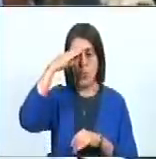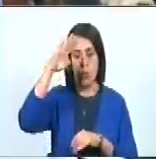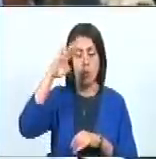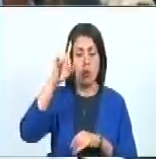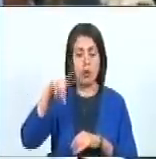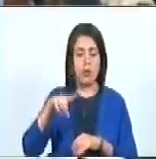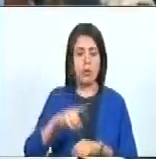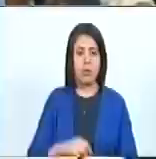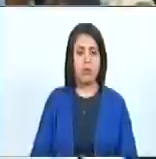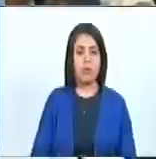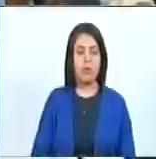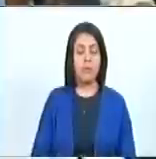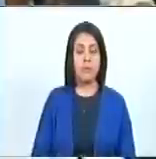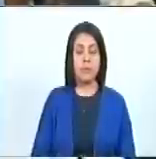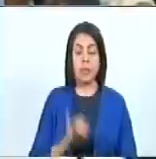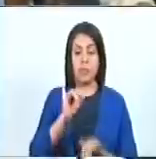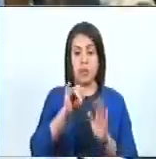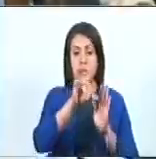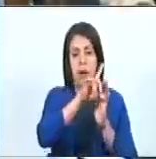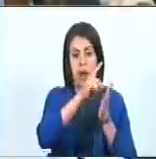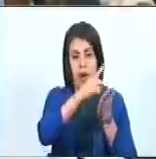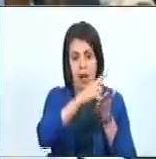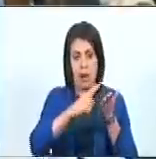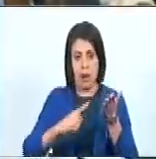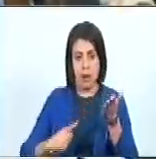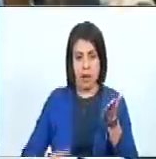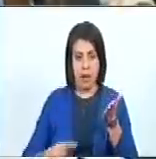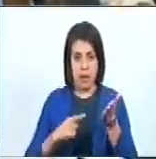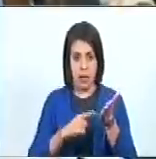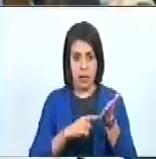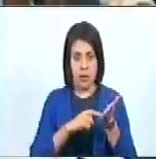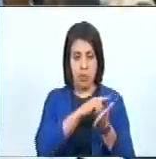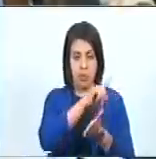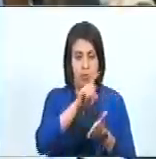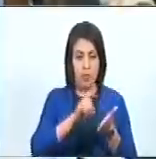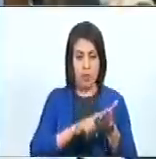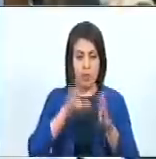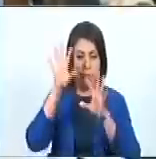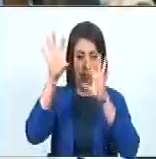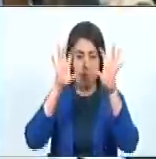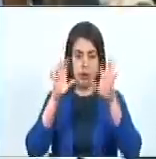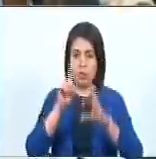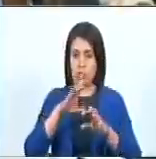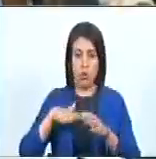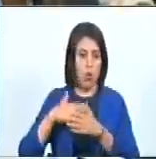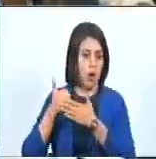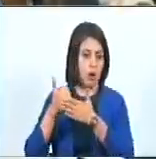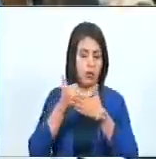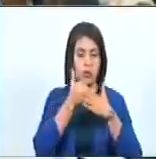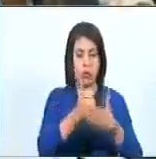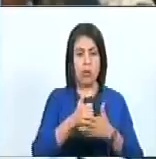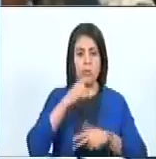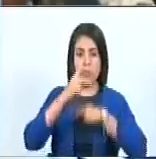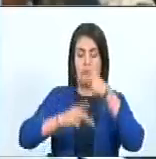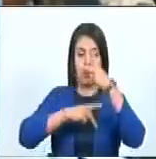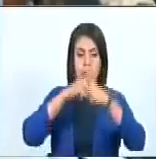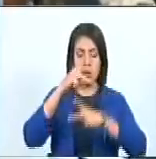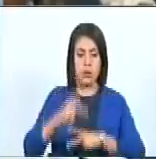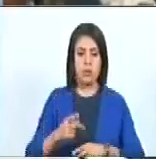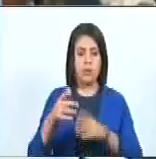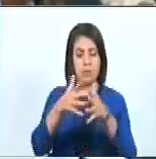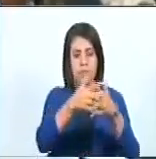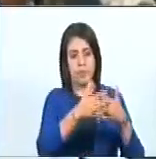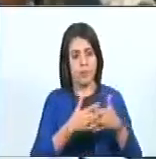También en esa lista que completan esos países que no colaboran con las políticas de Estados